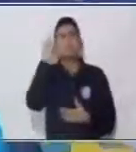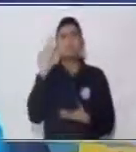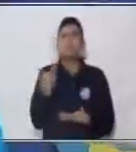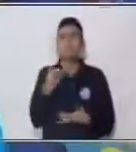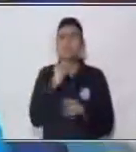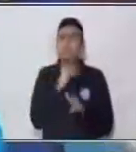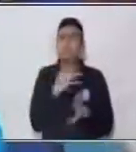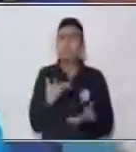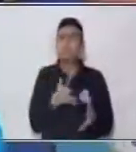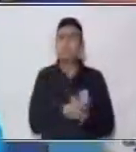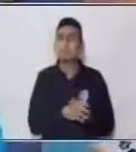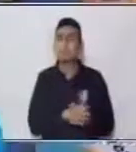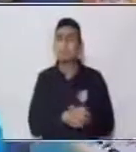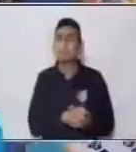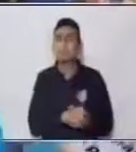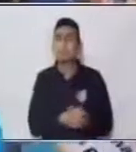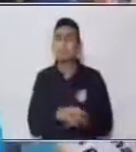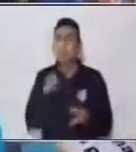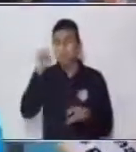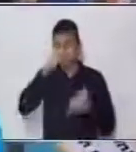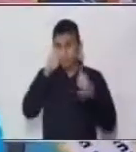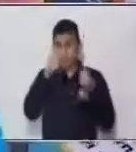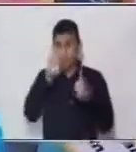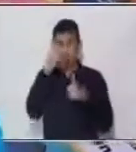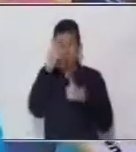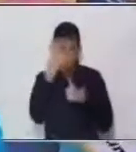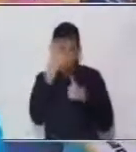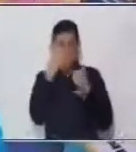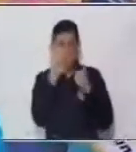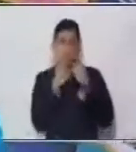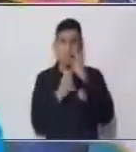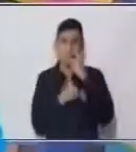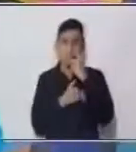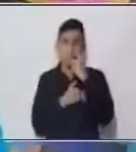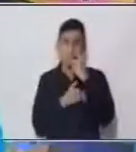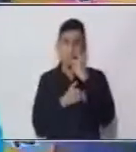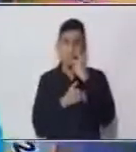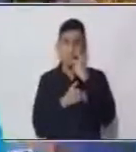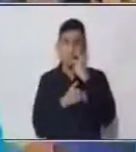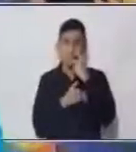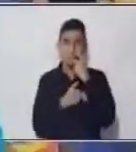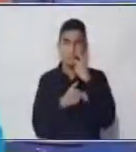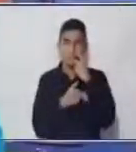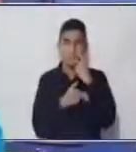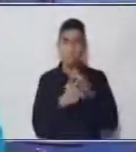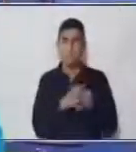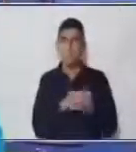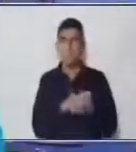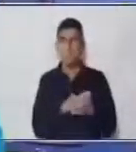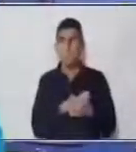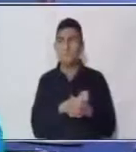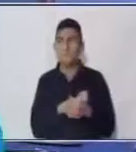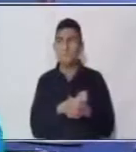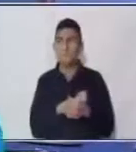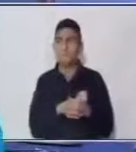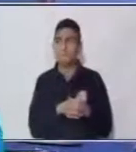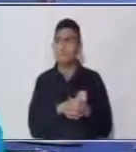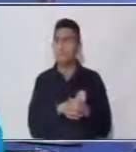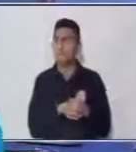me dice la respuesta? Muy bien Es cuatro Vamos de nuevo Vamos a lanzar